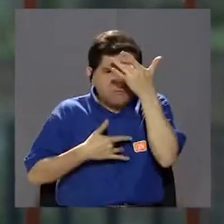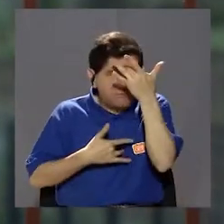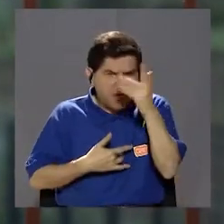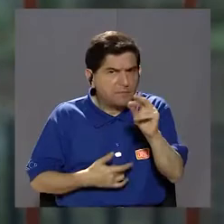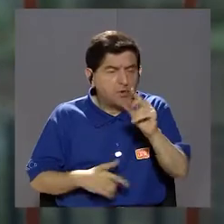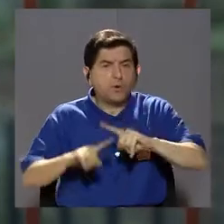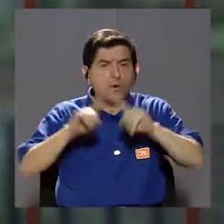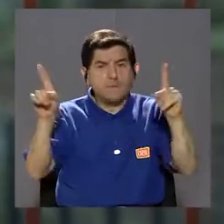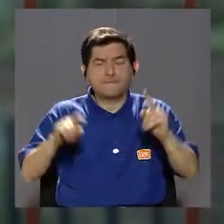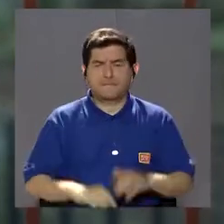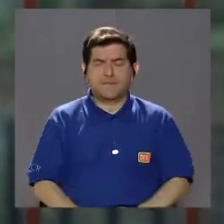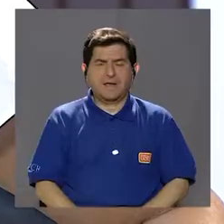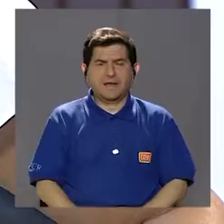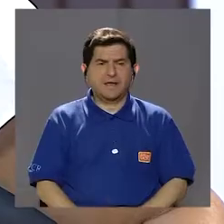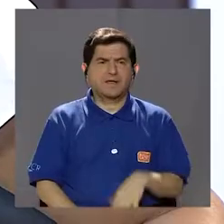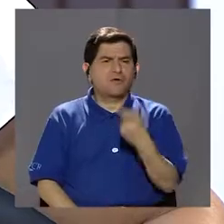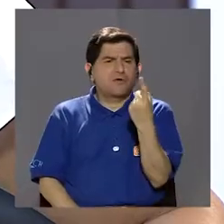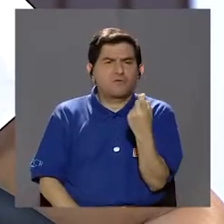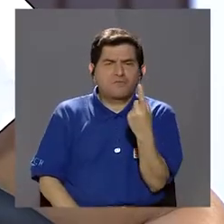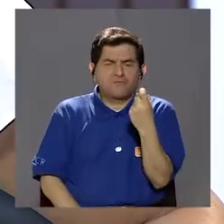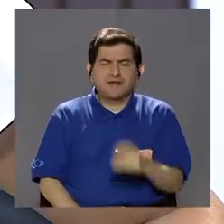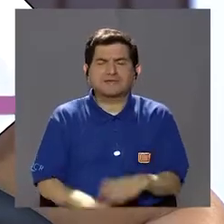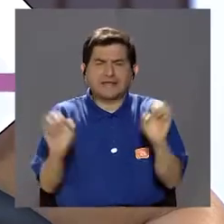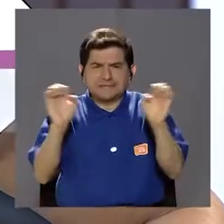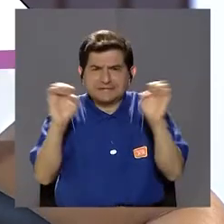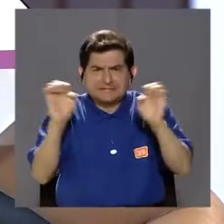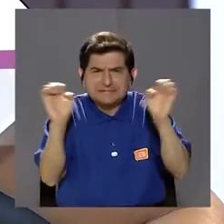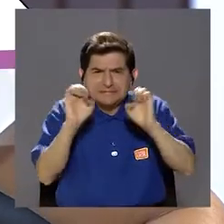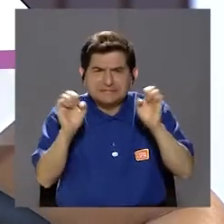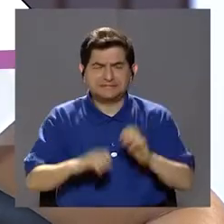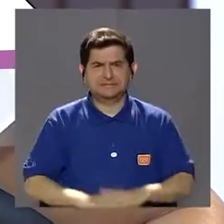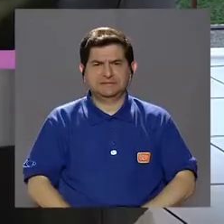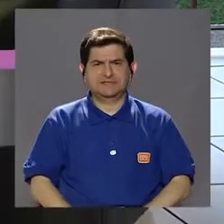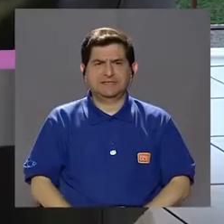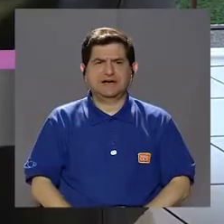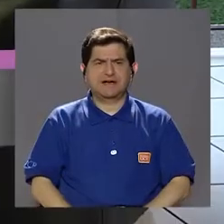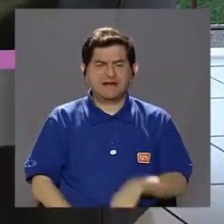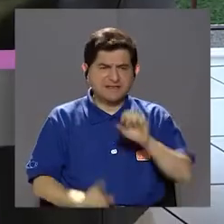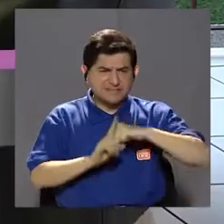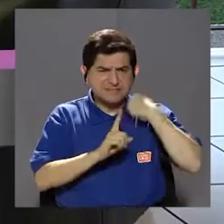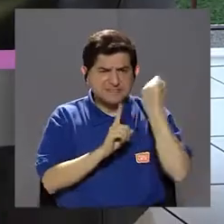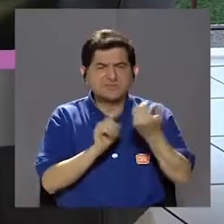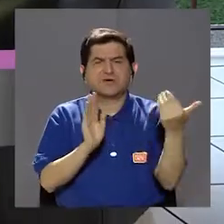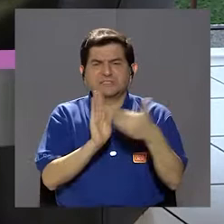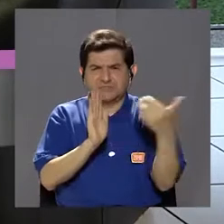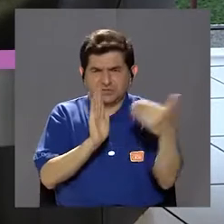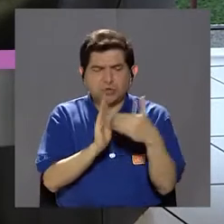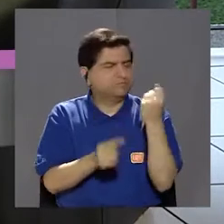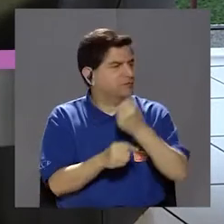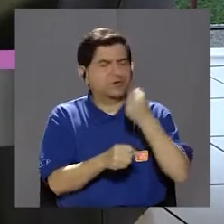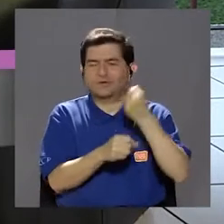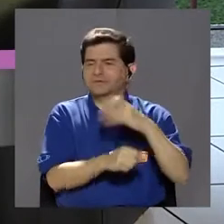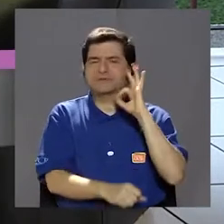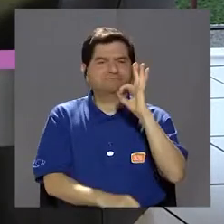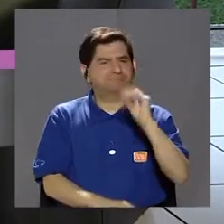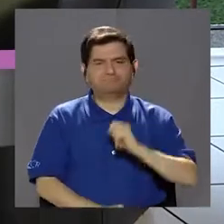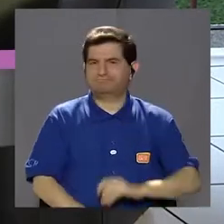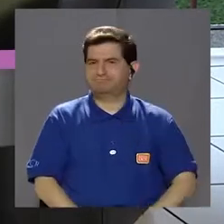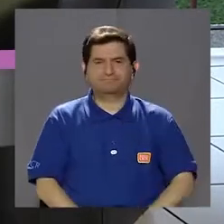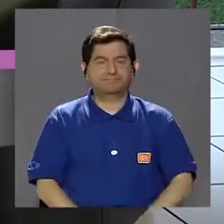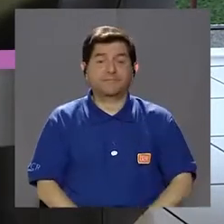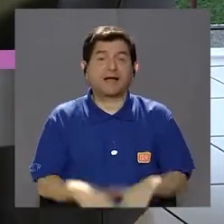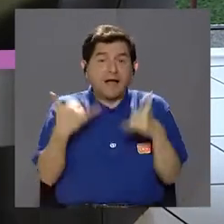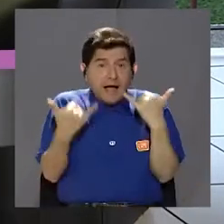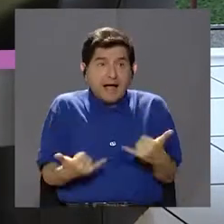enfermo, pero su deficiencia energética está dañada, no está trabajando